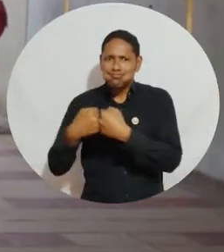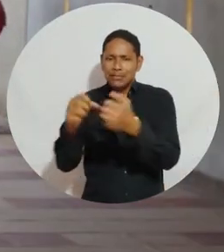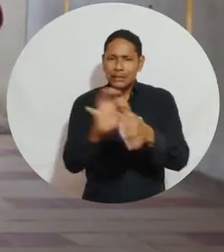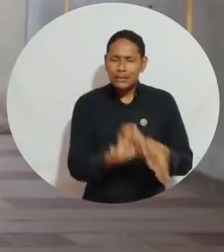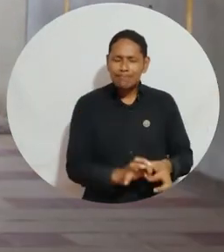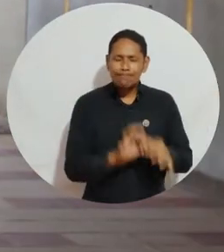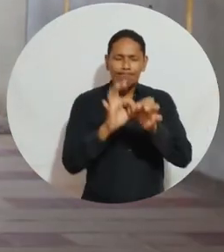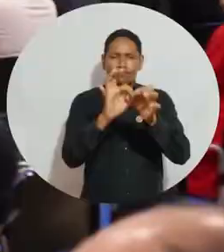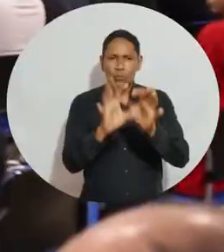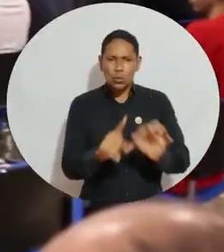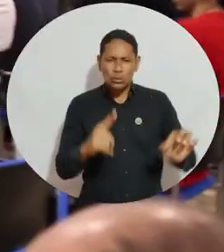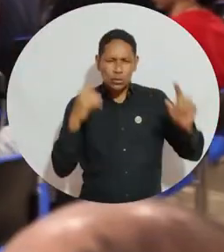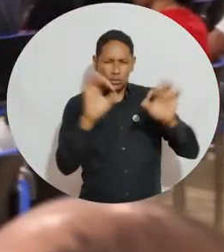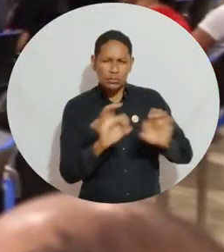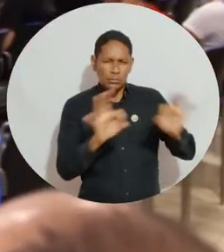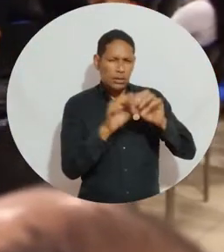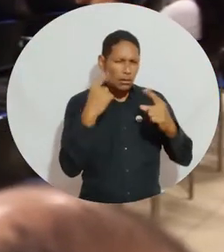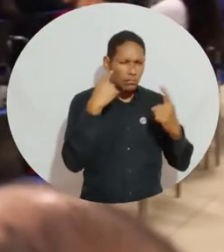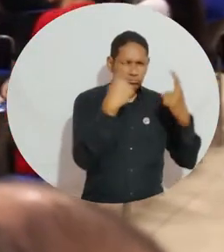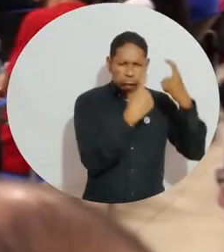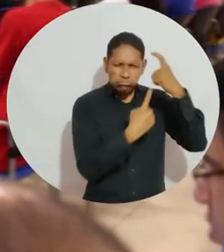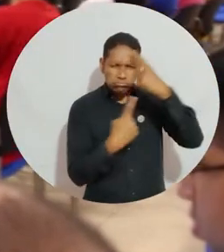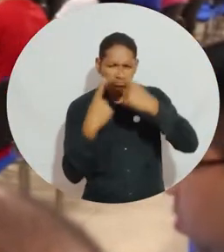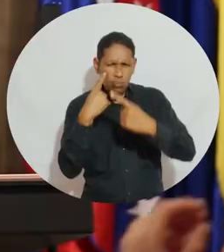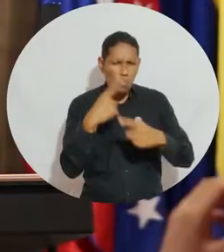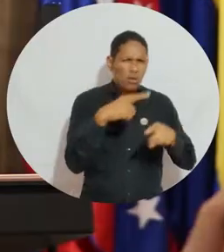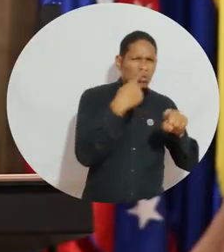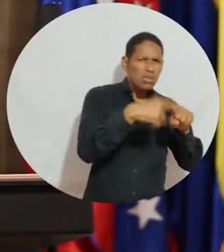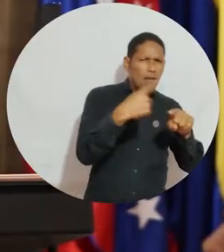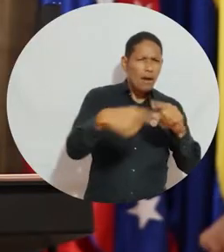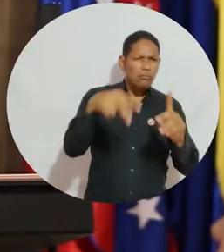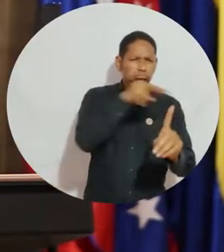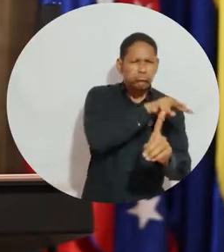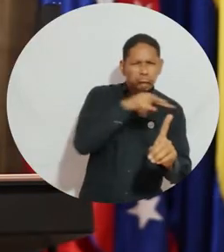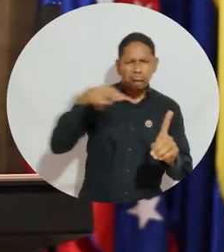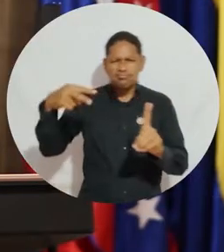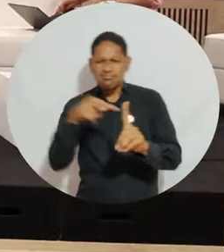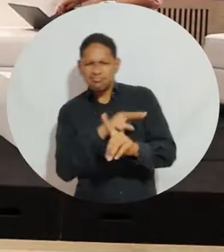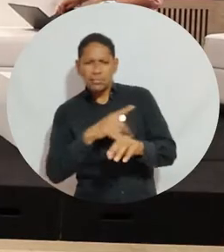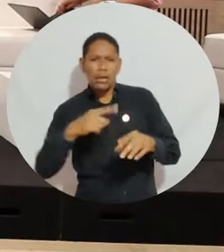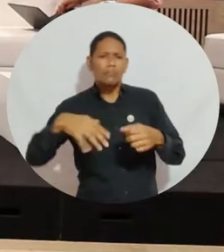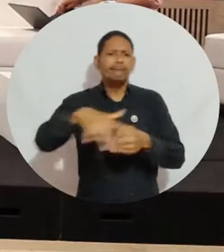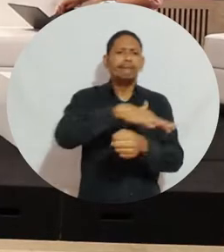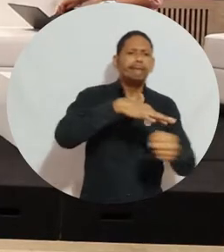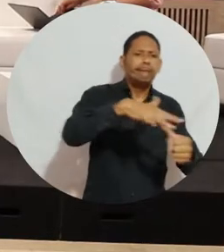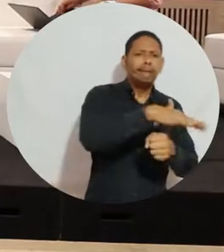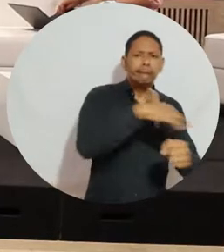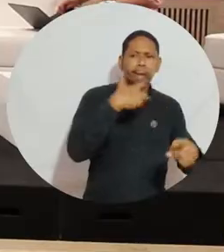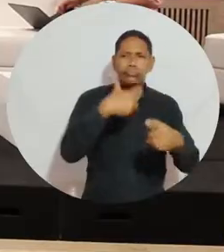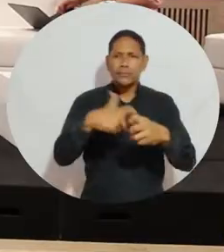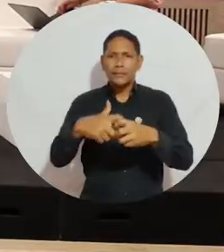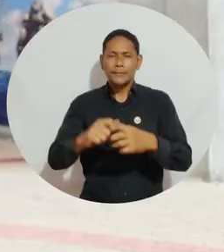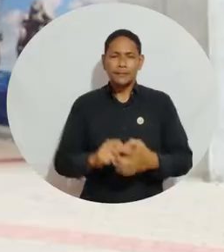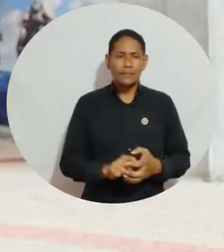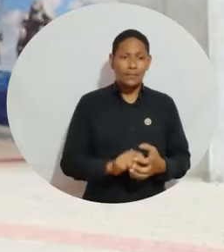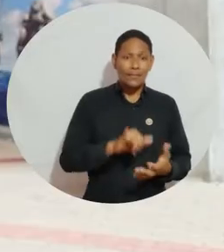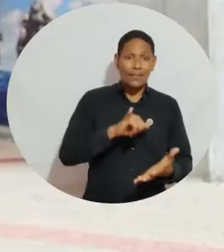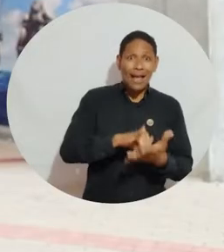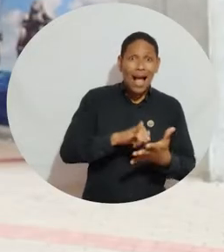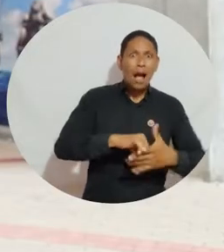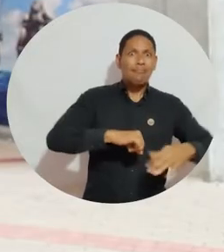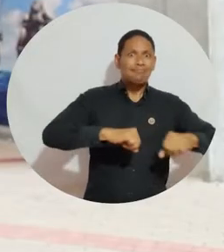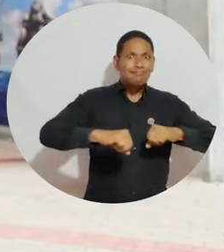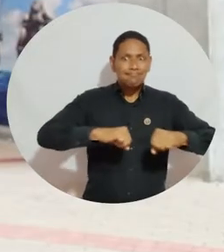fin de que podamos conocer esas miradas frente a cada uno de los temas y problemáticas de coyuntura. En el marco de esta